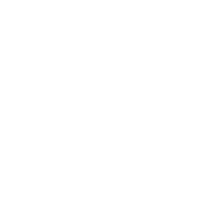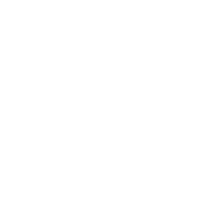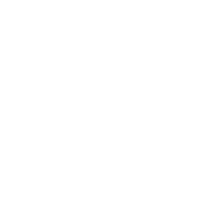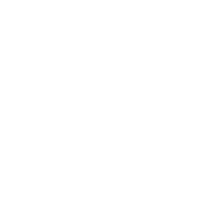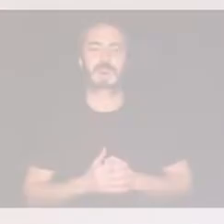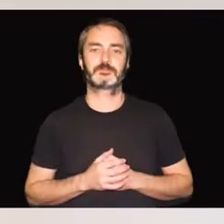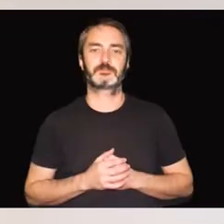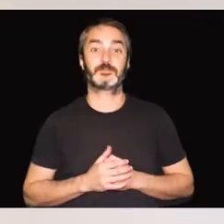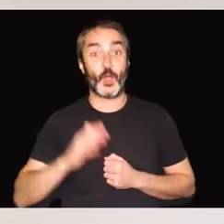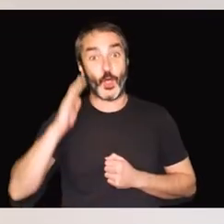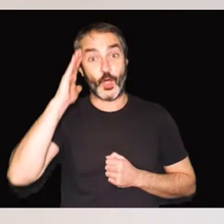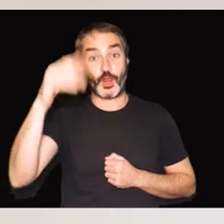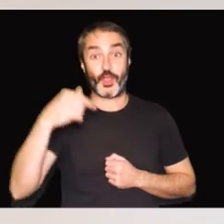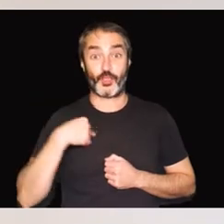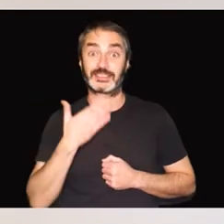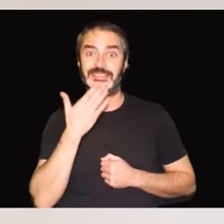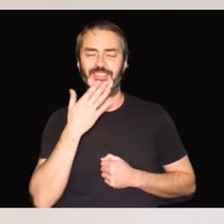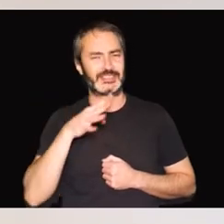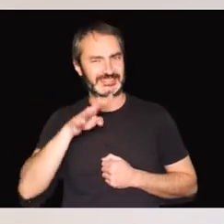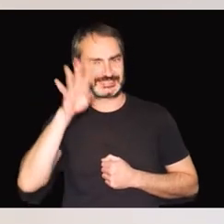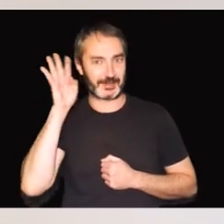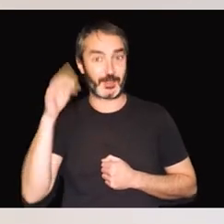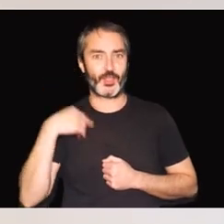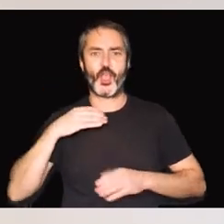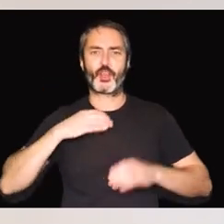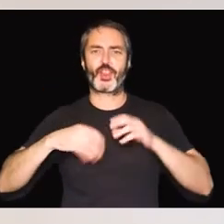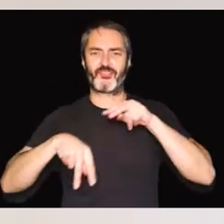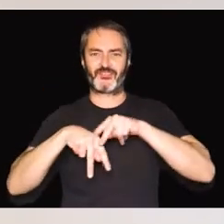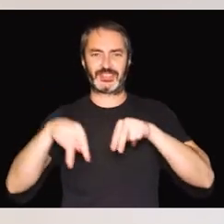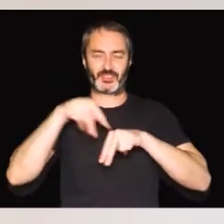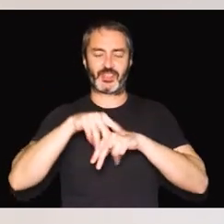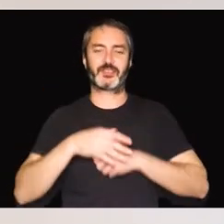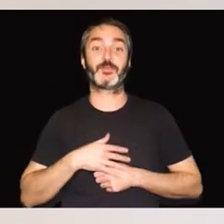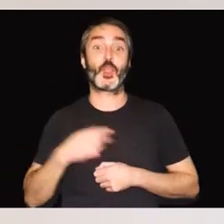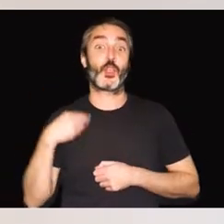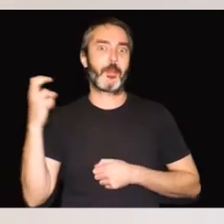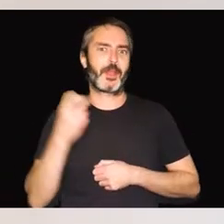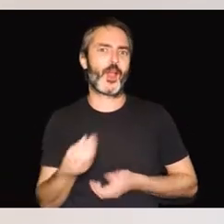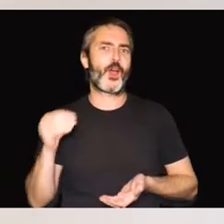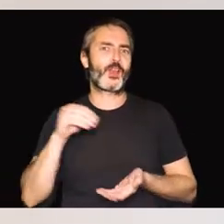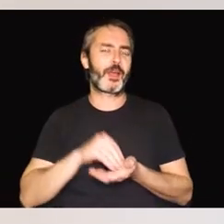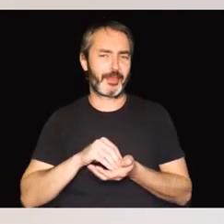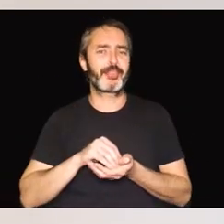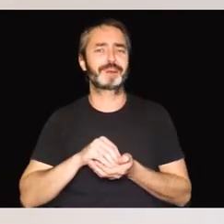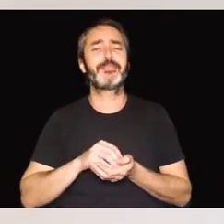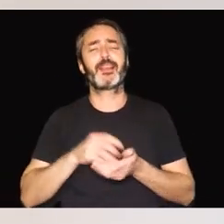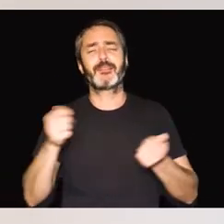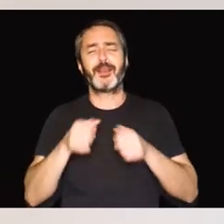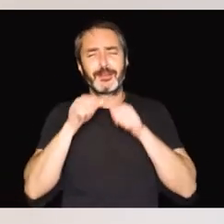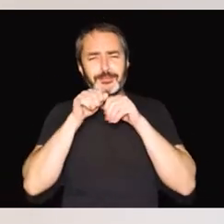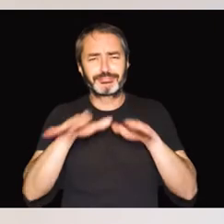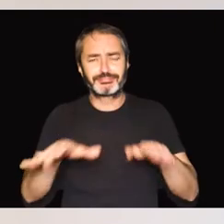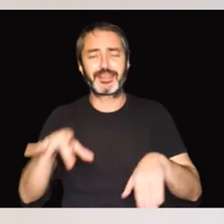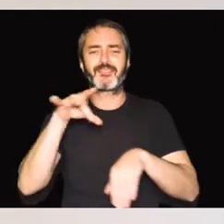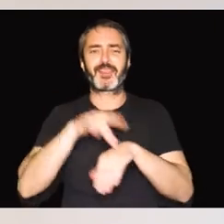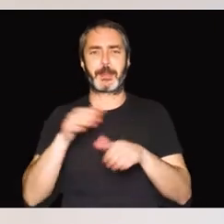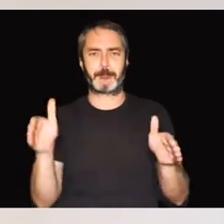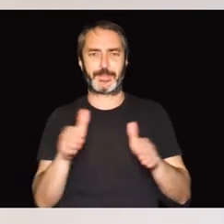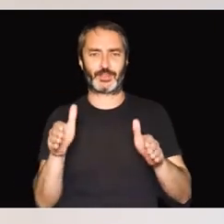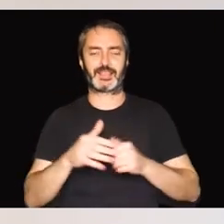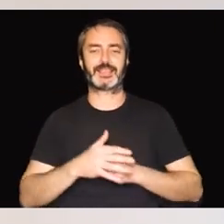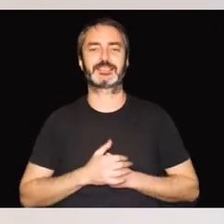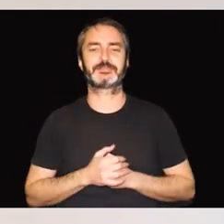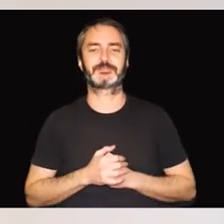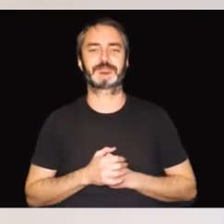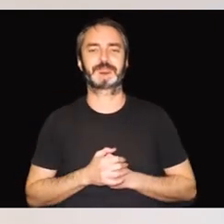raras de FESOCE. Hola, soy Xavier Capdevila, coordinador de FESOCE, y aquí sigo en la campaña de divulgación sobre enfermedades